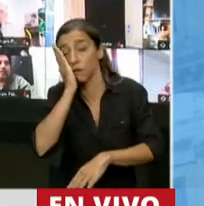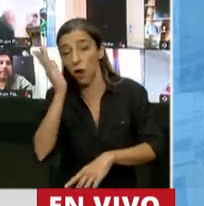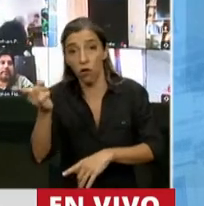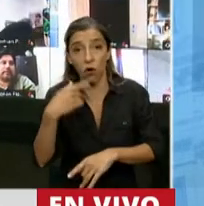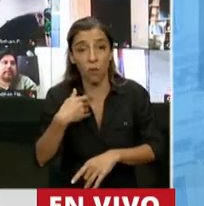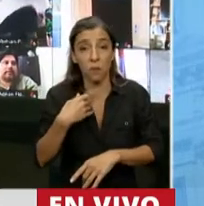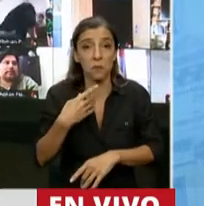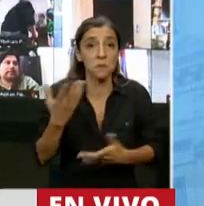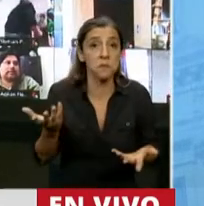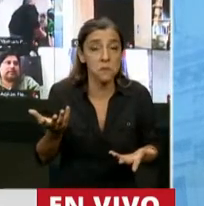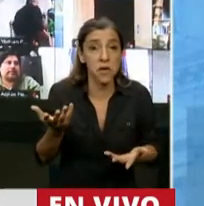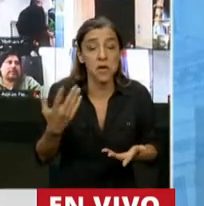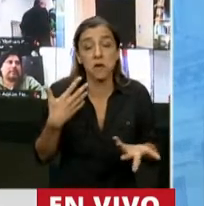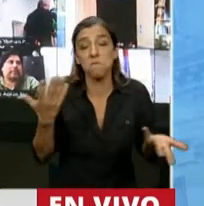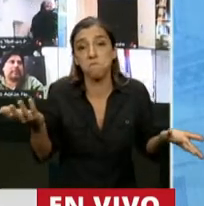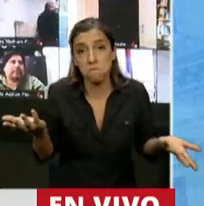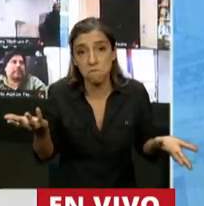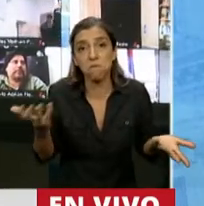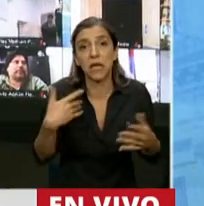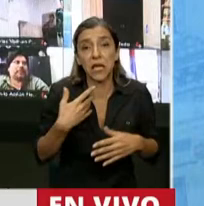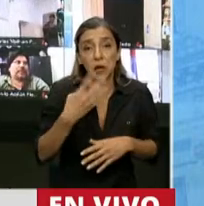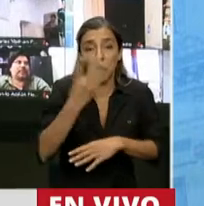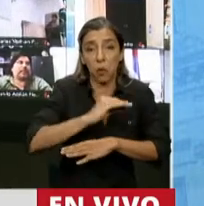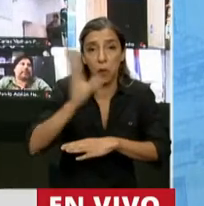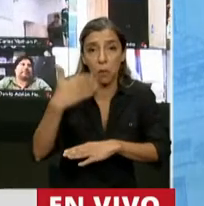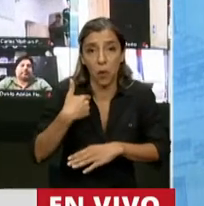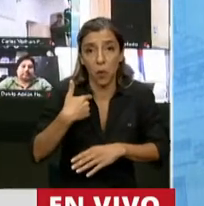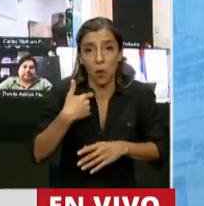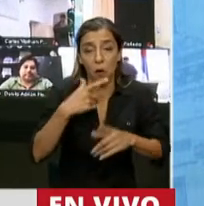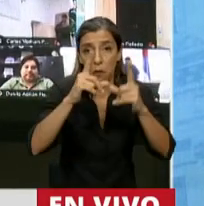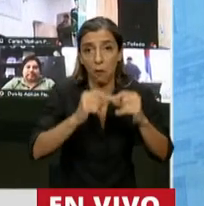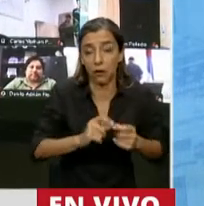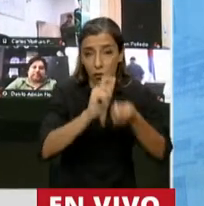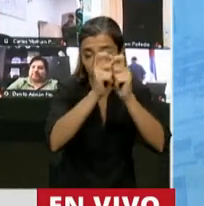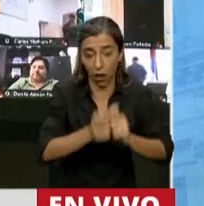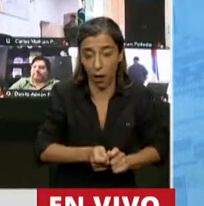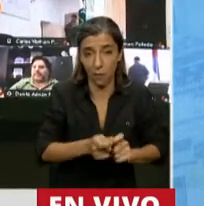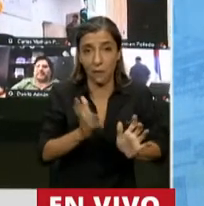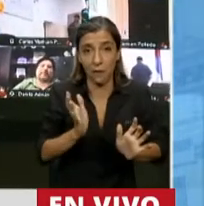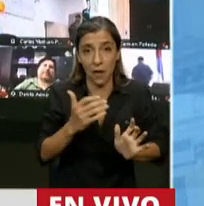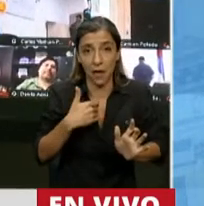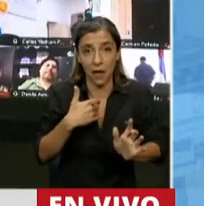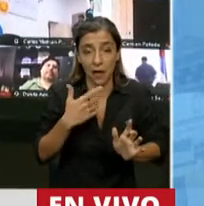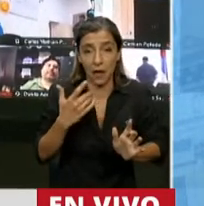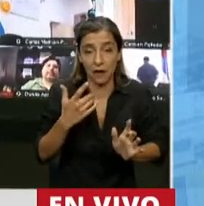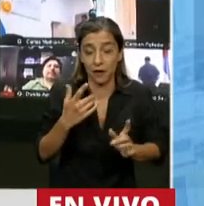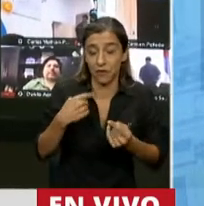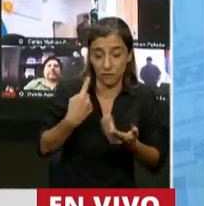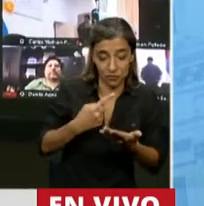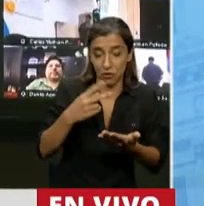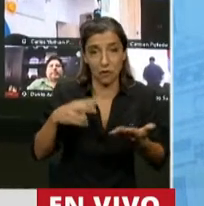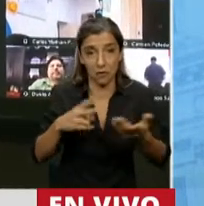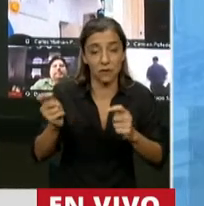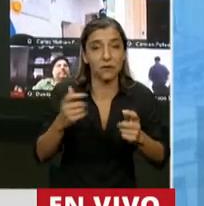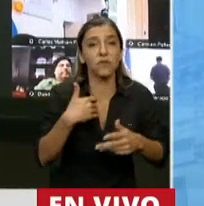cambiaron los 4 o 5 artículos de la ley. Nadie sabe lo que estamos votando acá. Sí, mandaron